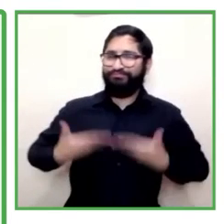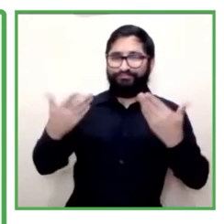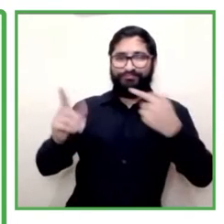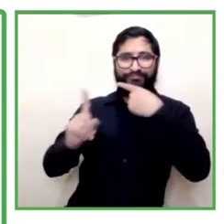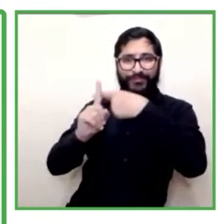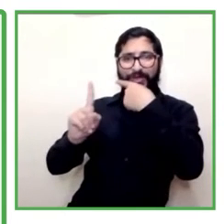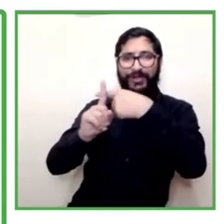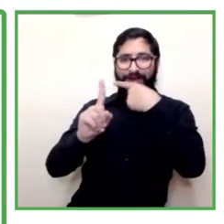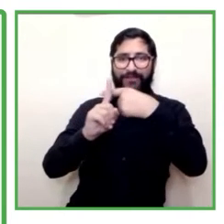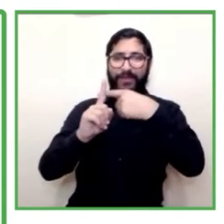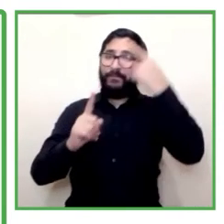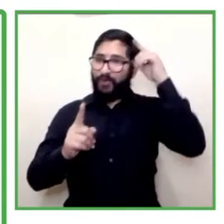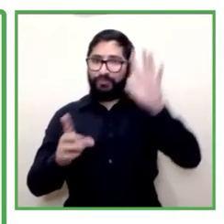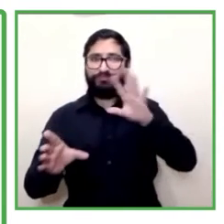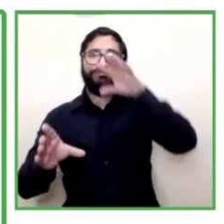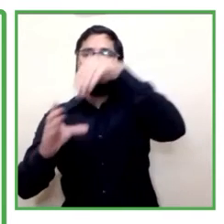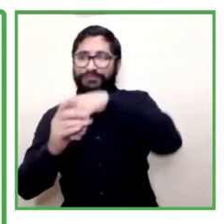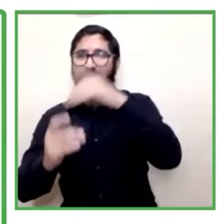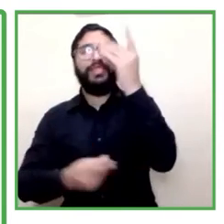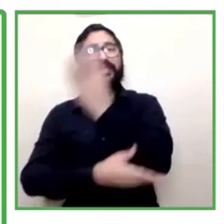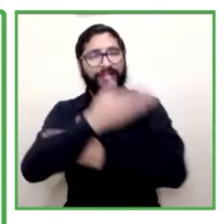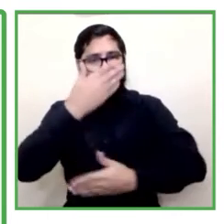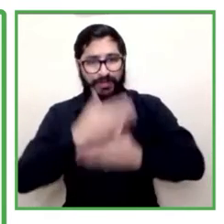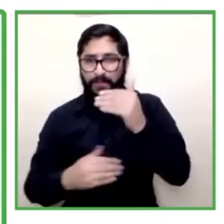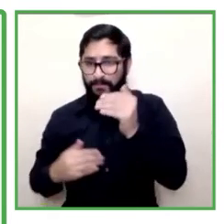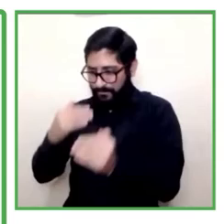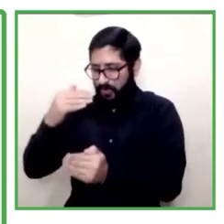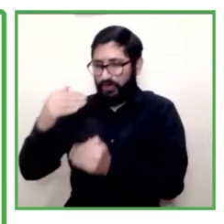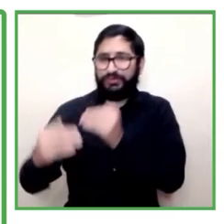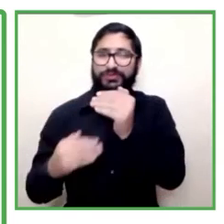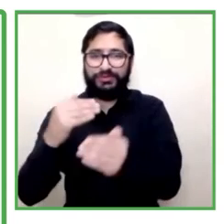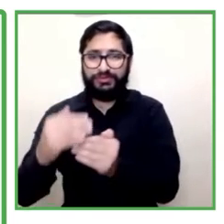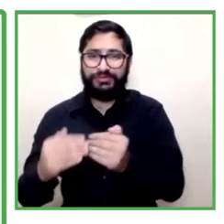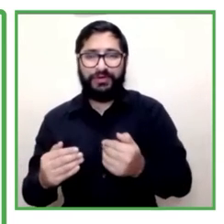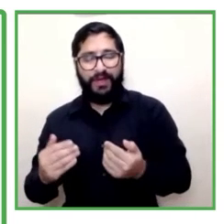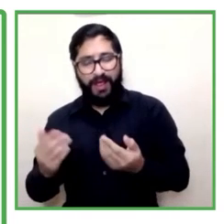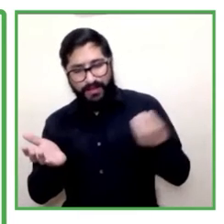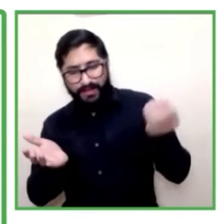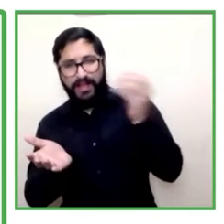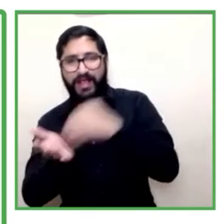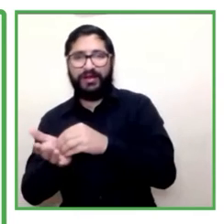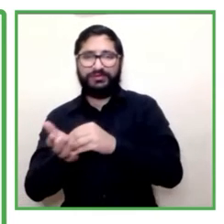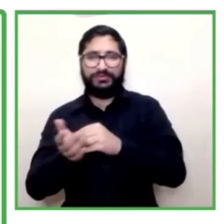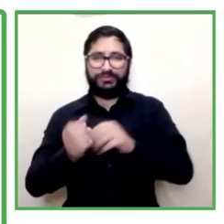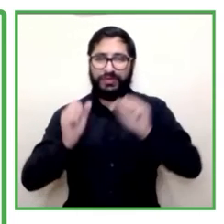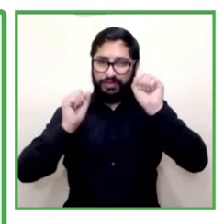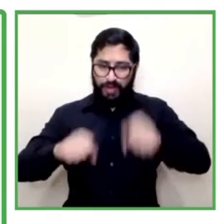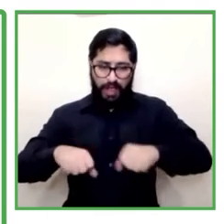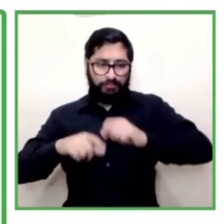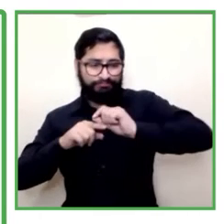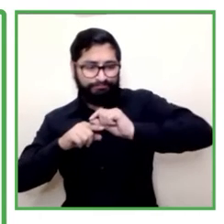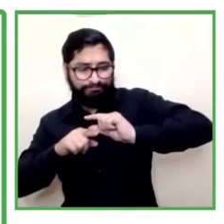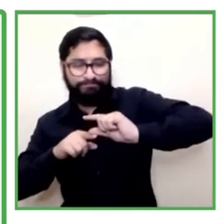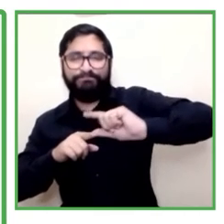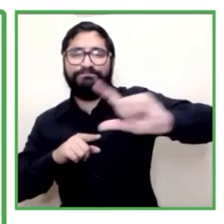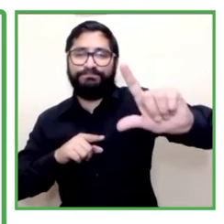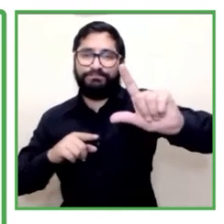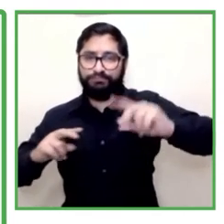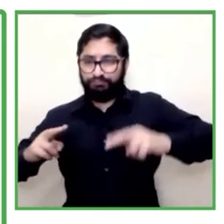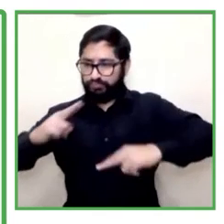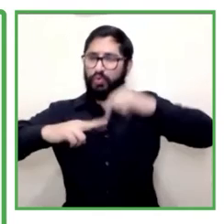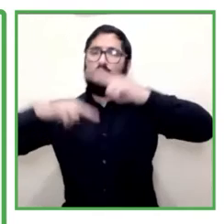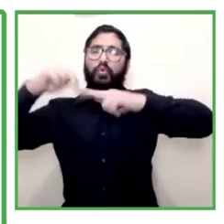de formación en esta modalidad de aprendizaje. Hemos avanzado también en la adecuación de infraestructura han sido retos y